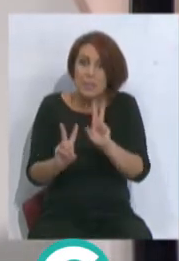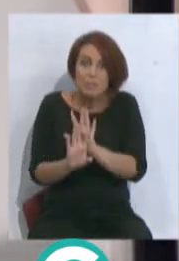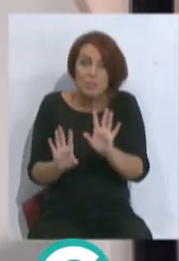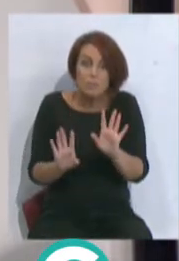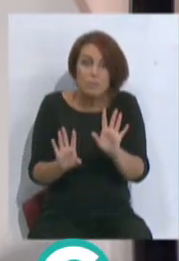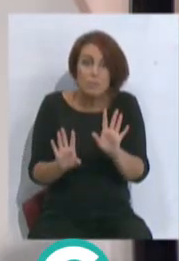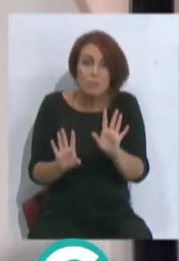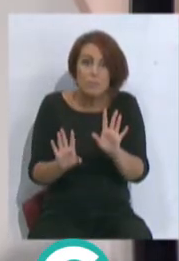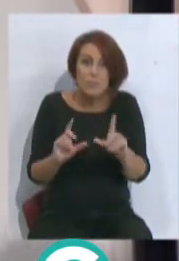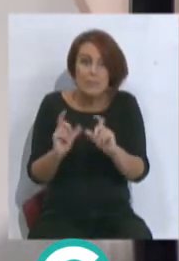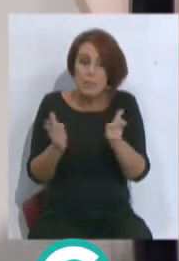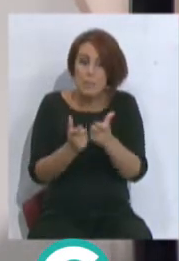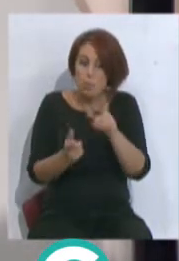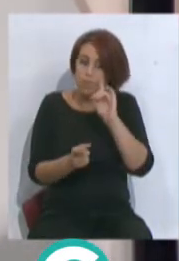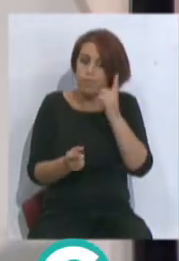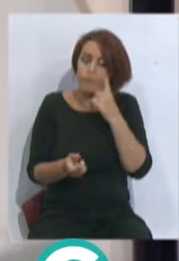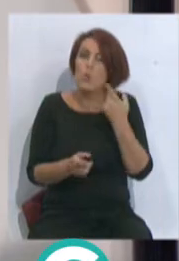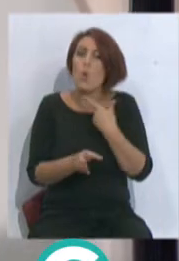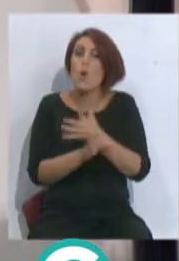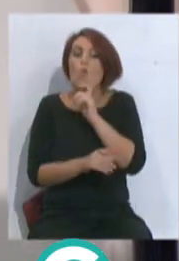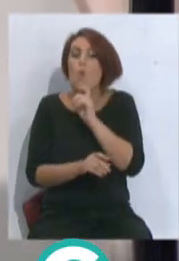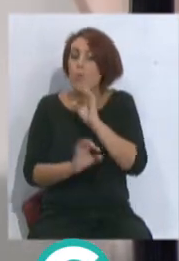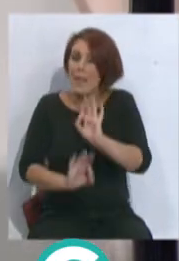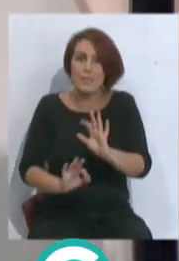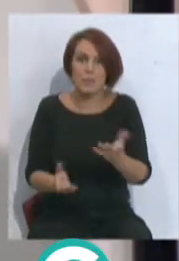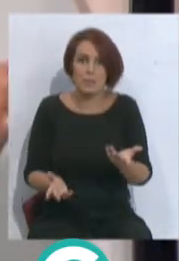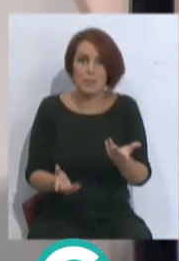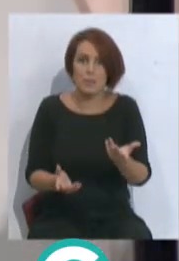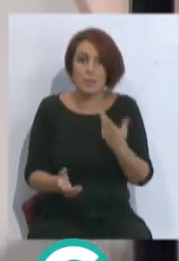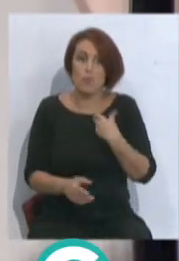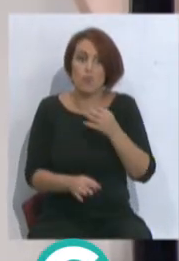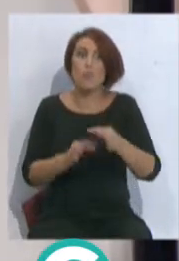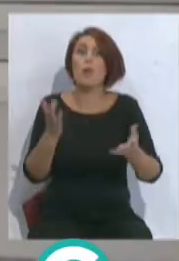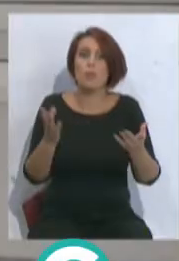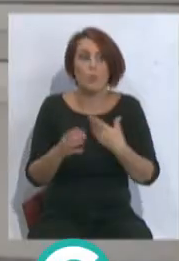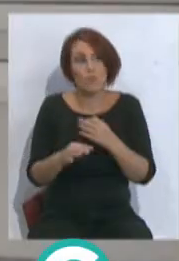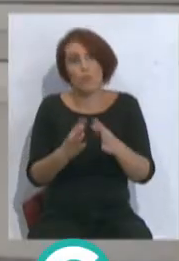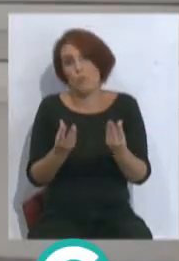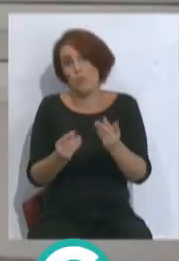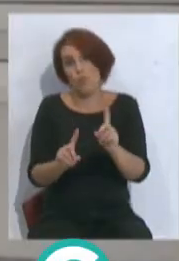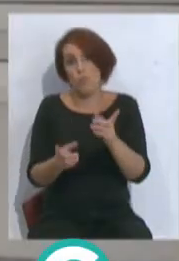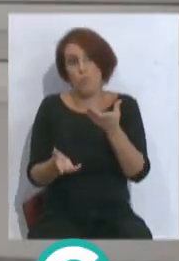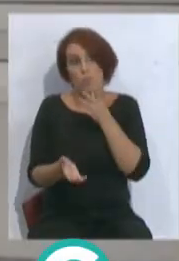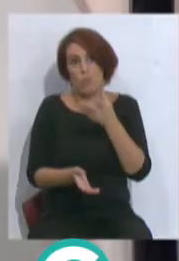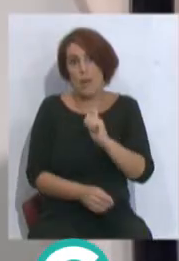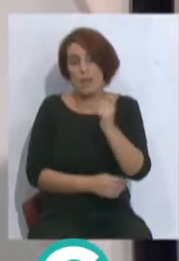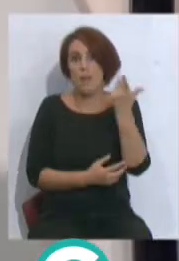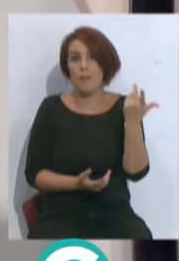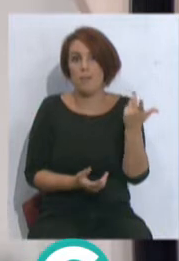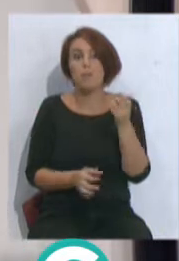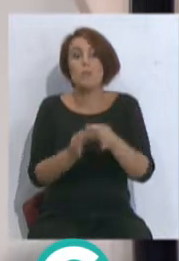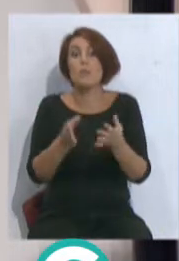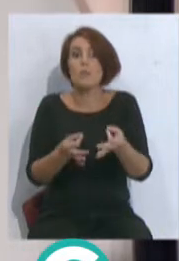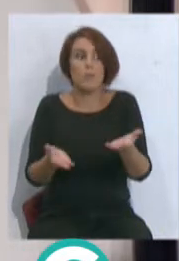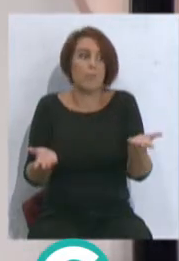identificado claramente. ¿Cómo juega el Cádiz? Así juega. qué suerte? Pues tanta suerte, no será. ¿Cuándo gana? O sea, es que siempre la